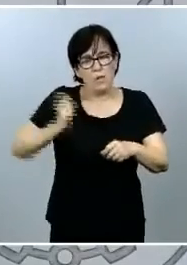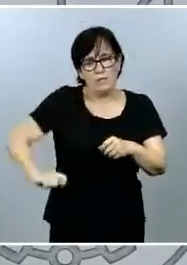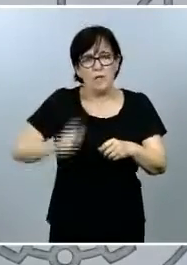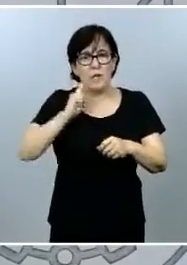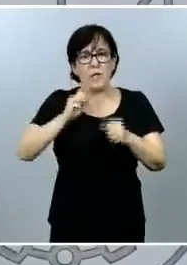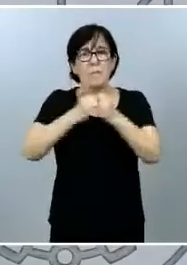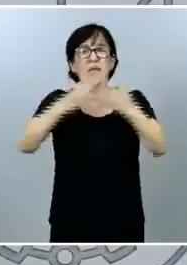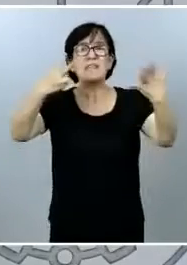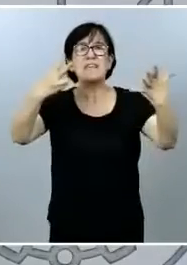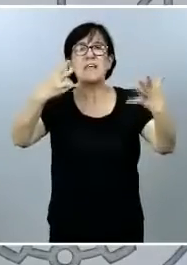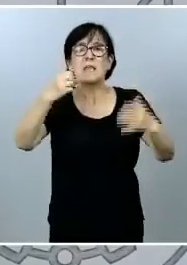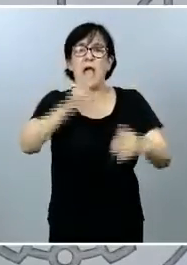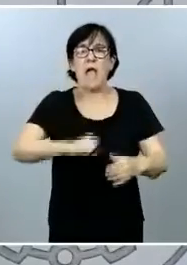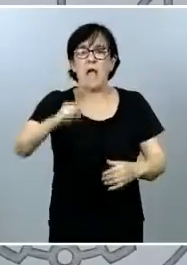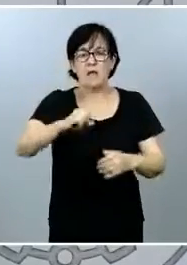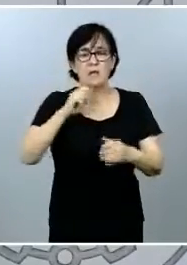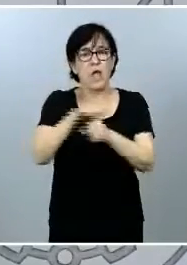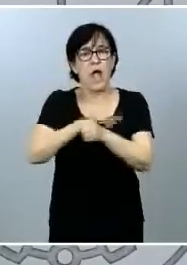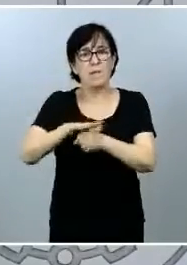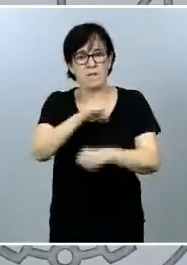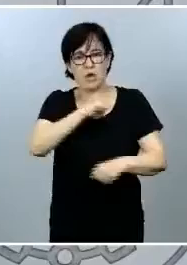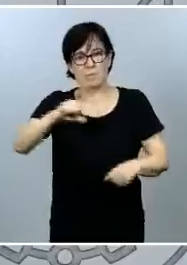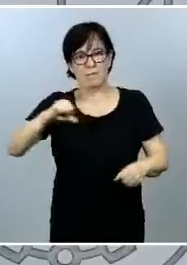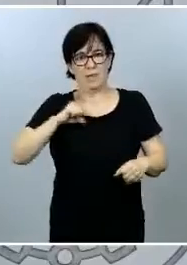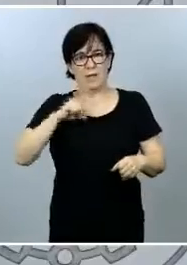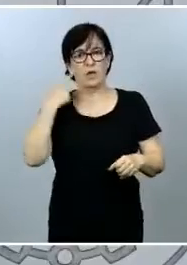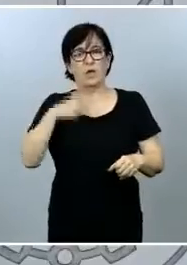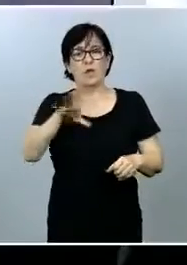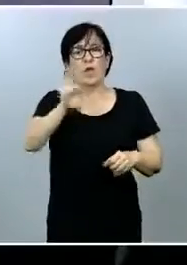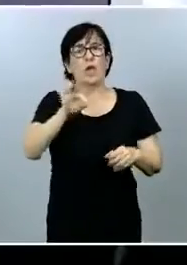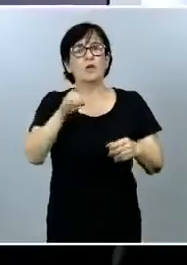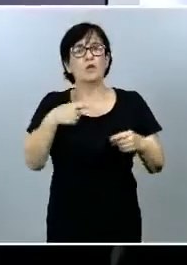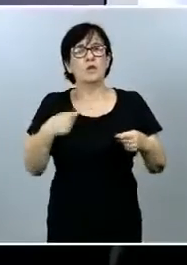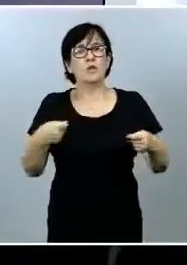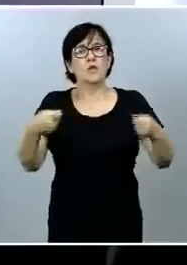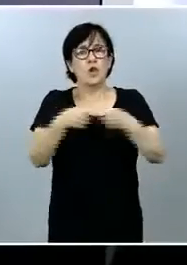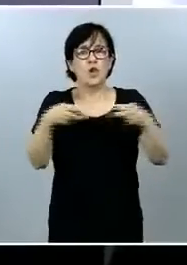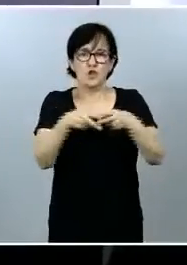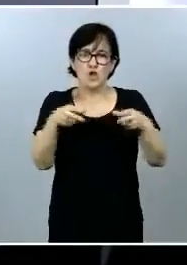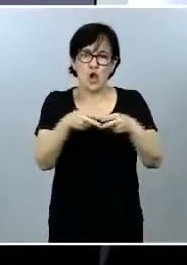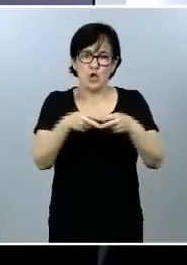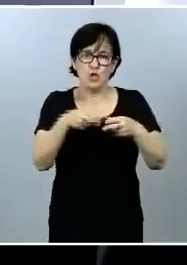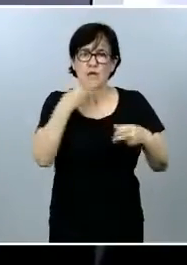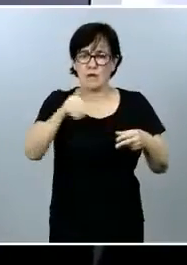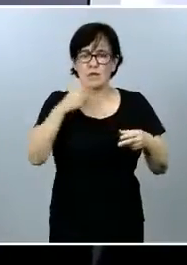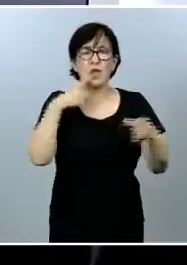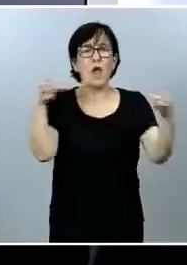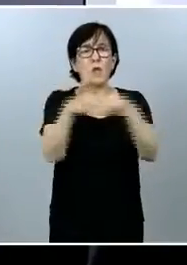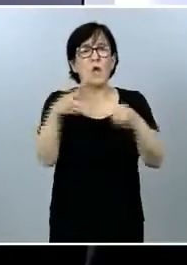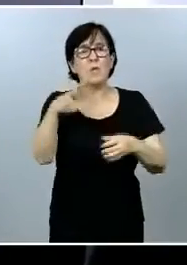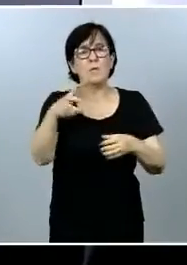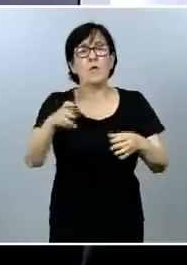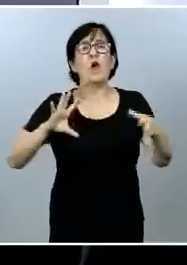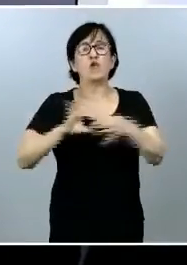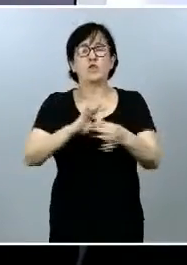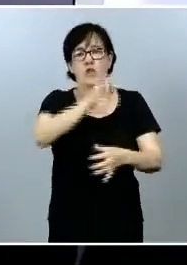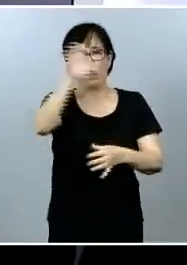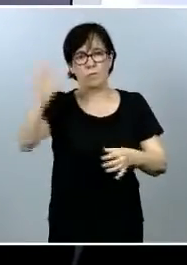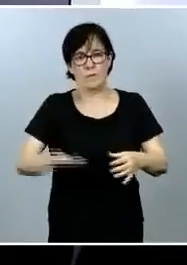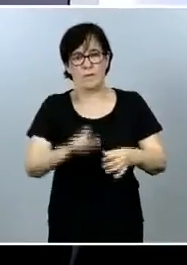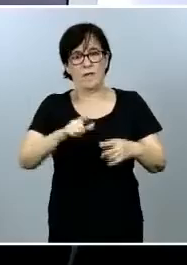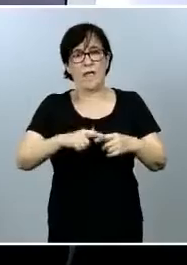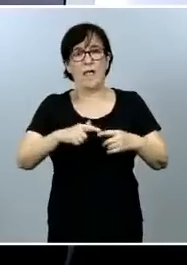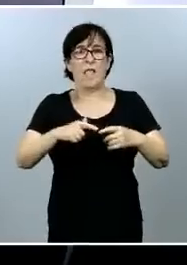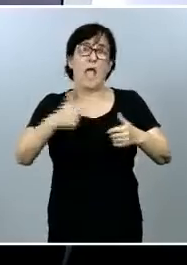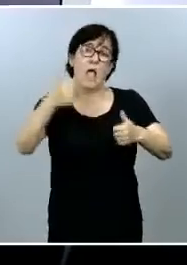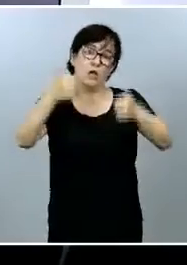años, en el ámbito privado, donde ha sido socia senior del Grupo de Derecho de la Unión Europea y de la Competencia